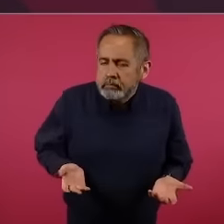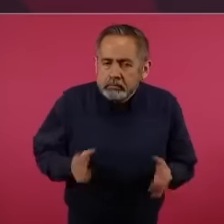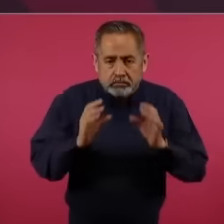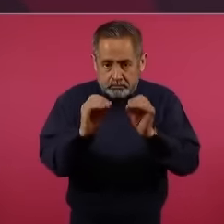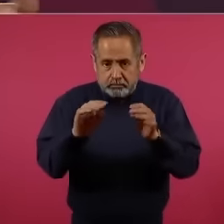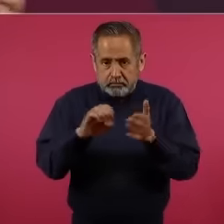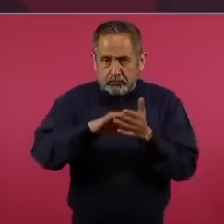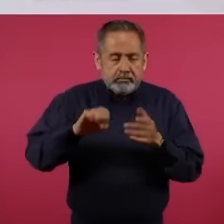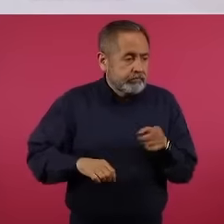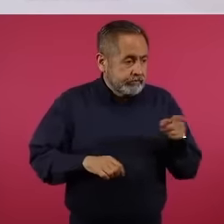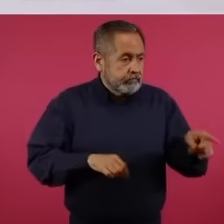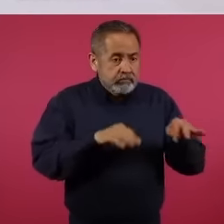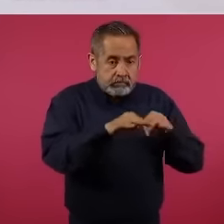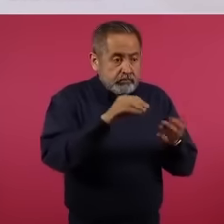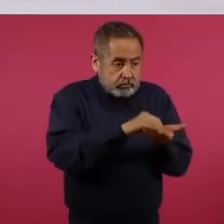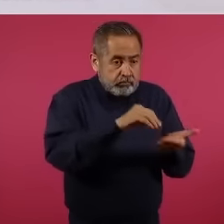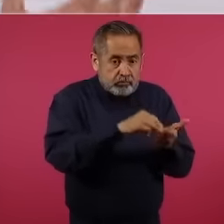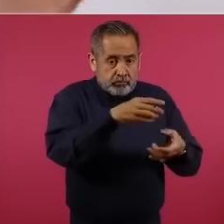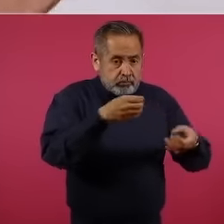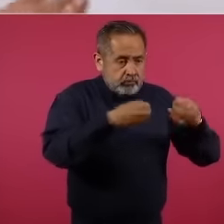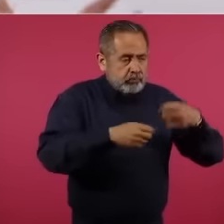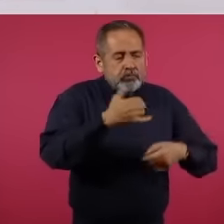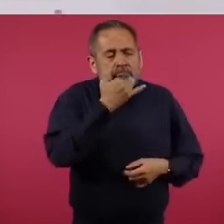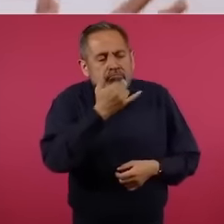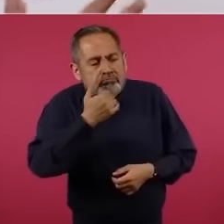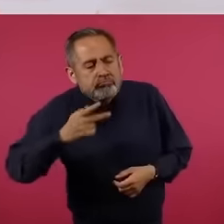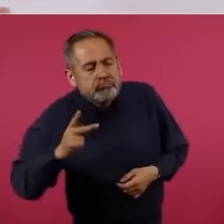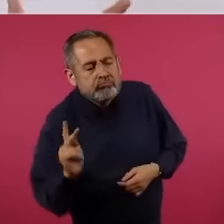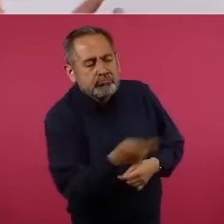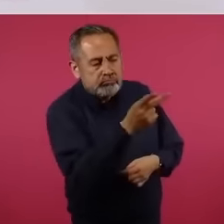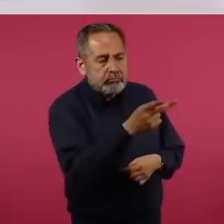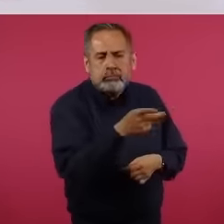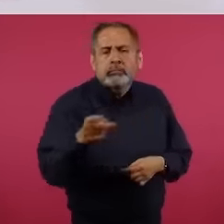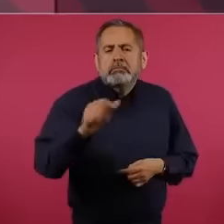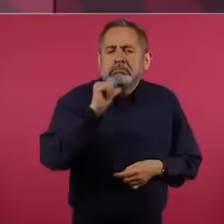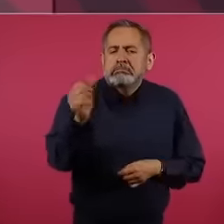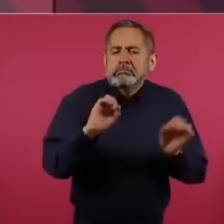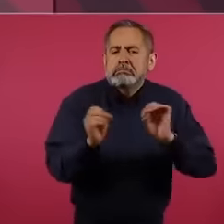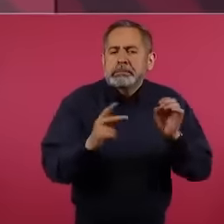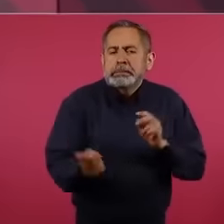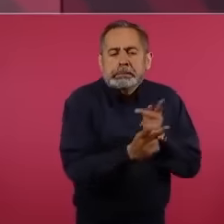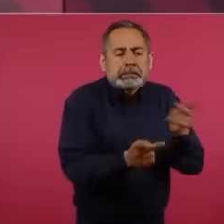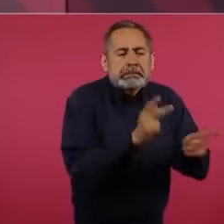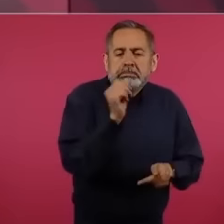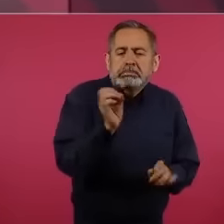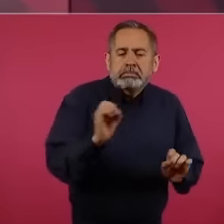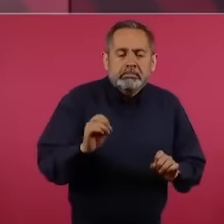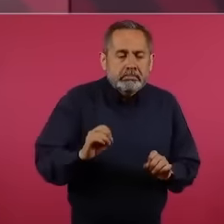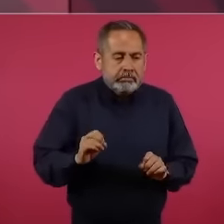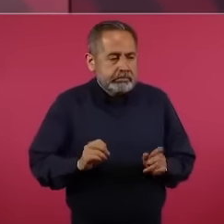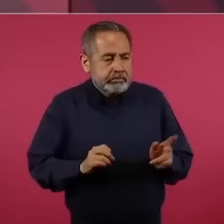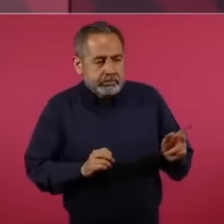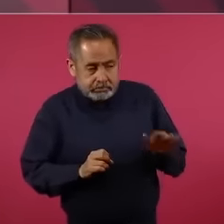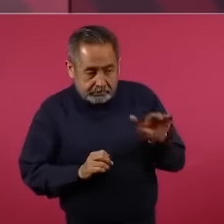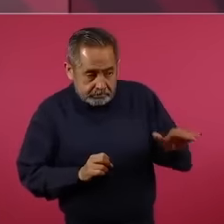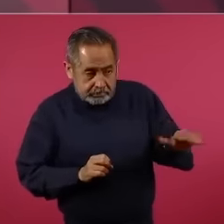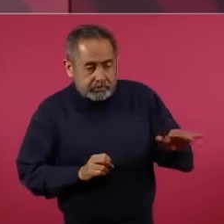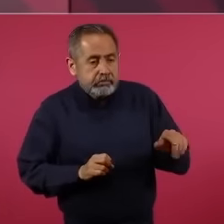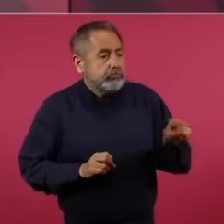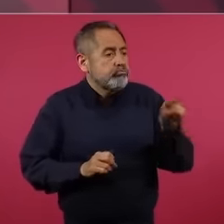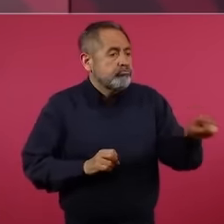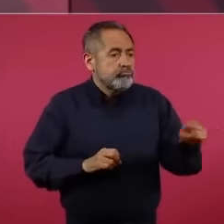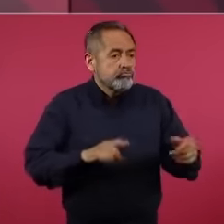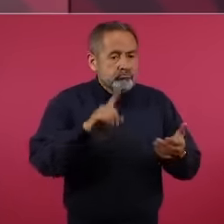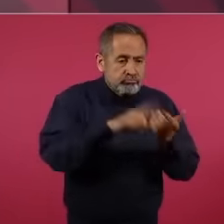¿Es cierto que usted, de todas